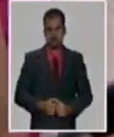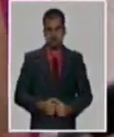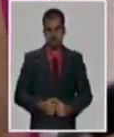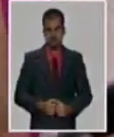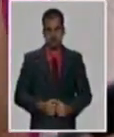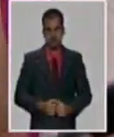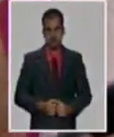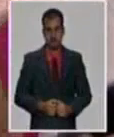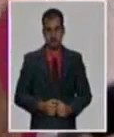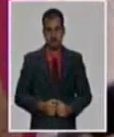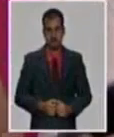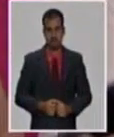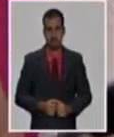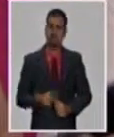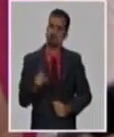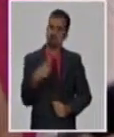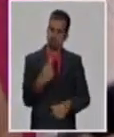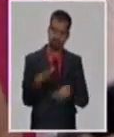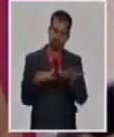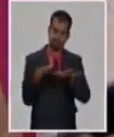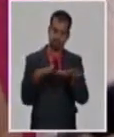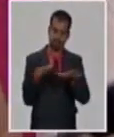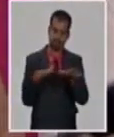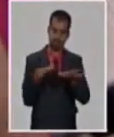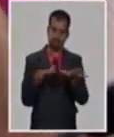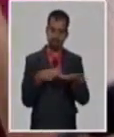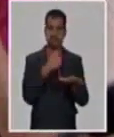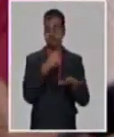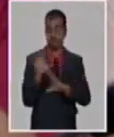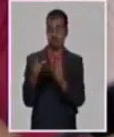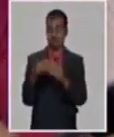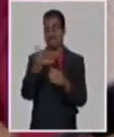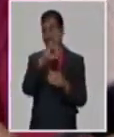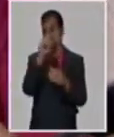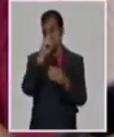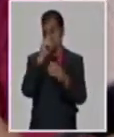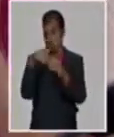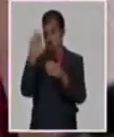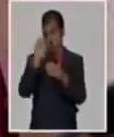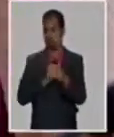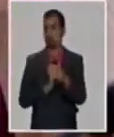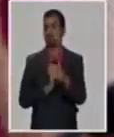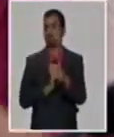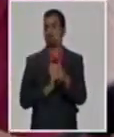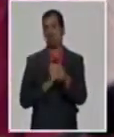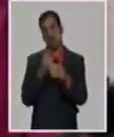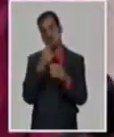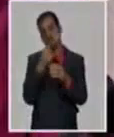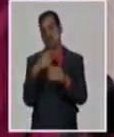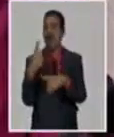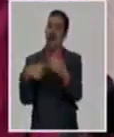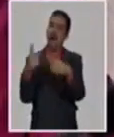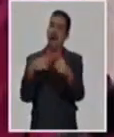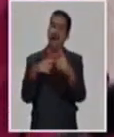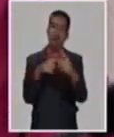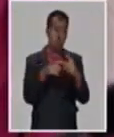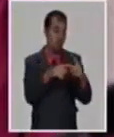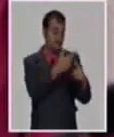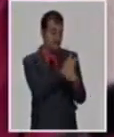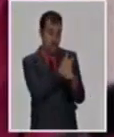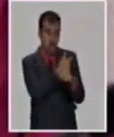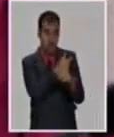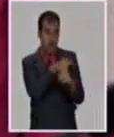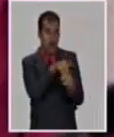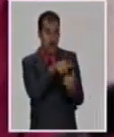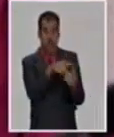hacer todos los mayores de 60 años y más, puede quedar algún remanente de capacidades de vacunas y